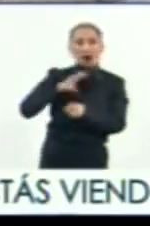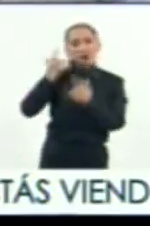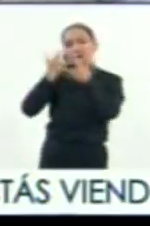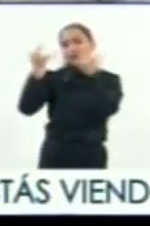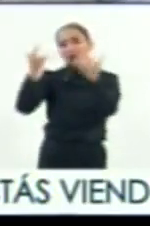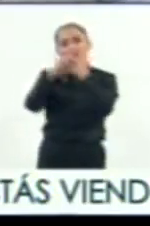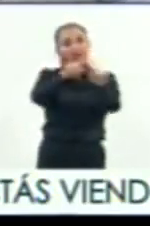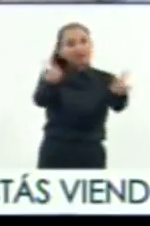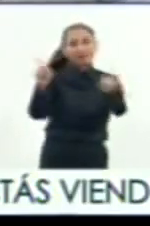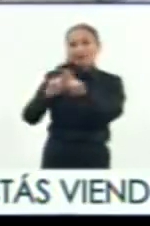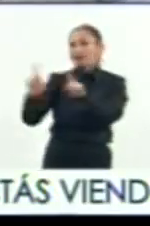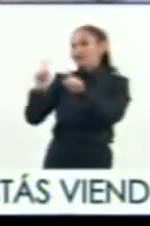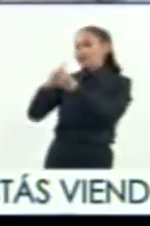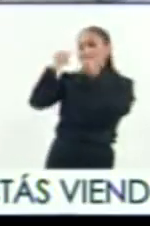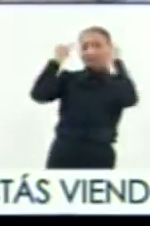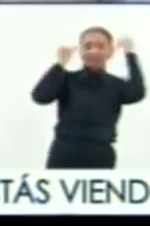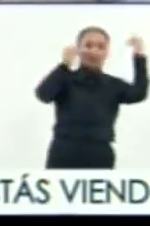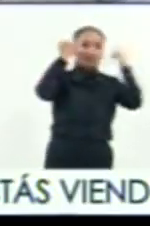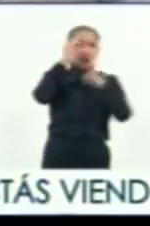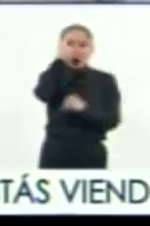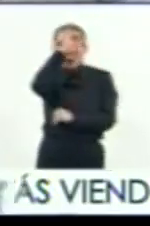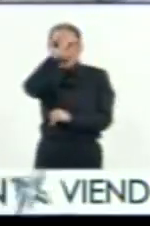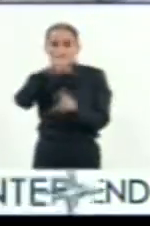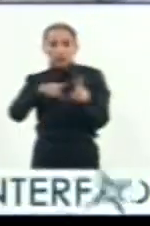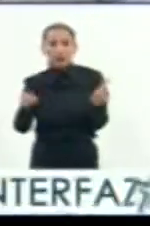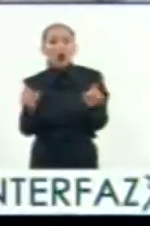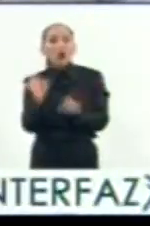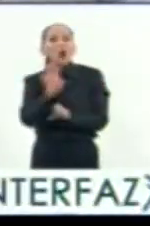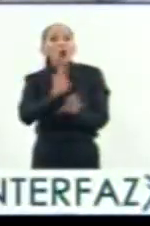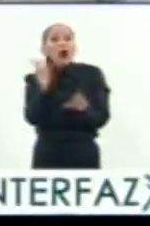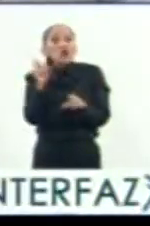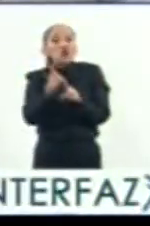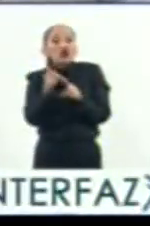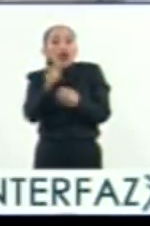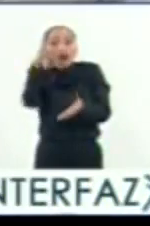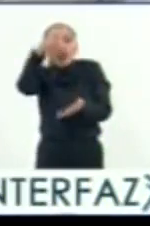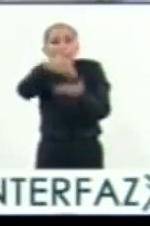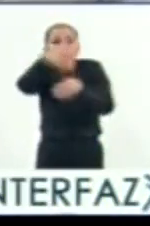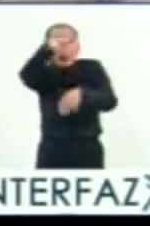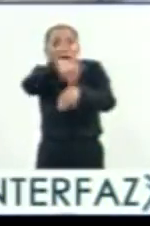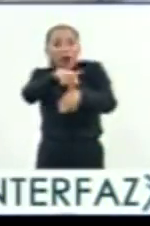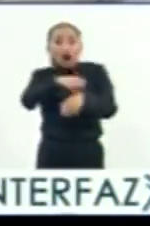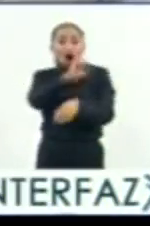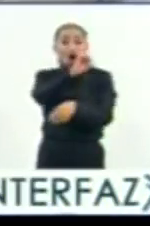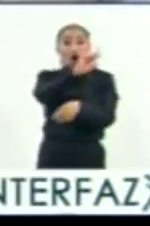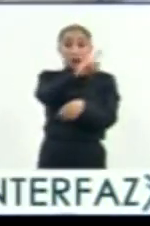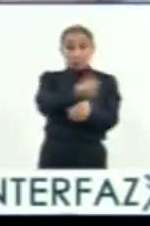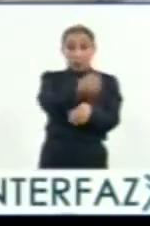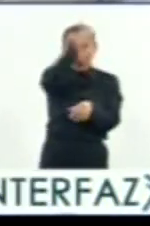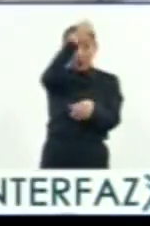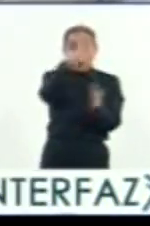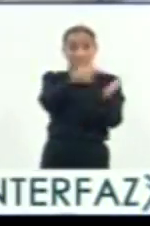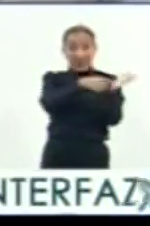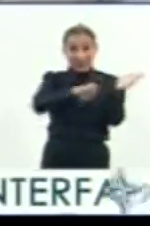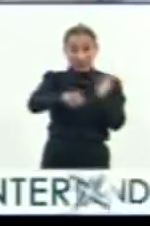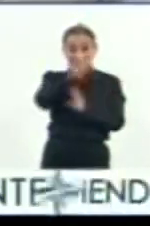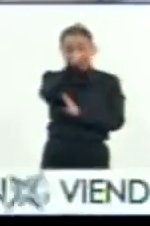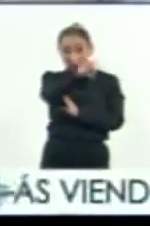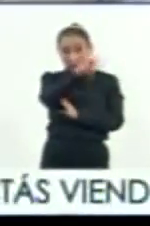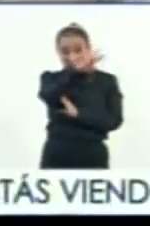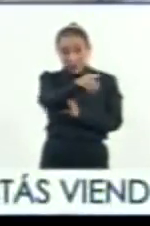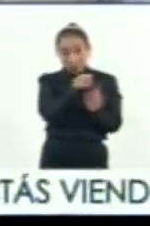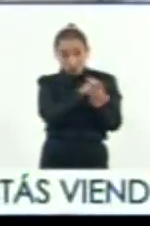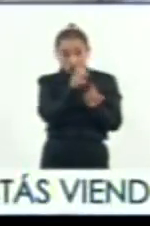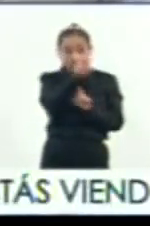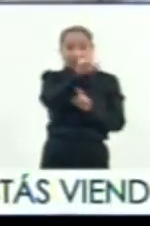referencias, hay muchos comentarios de hasta dónde subió. Ordaz no sube en el primer ascenso de 1519 por